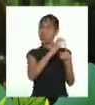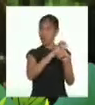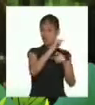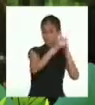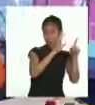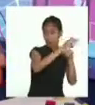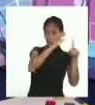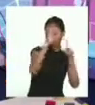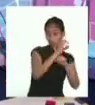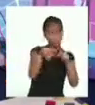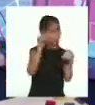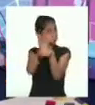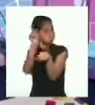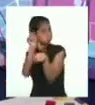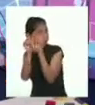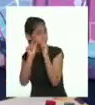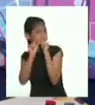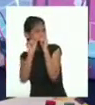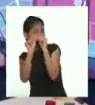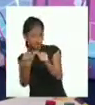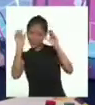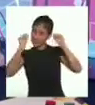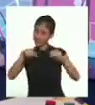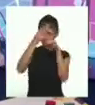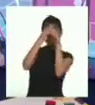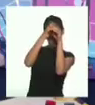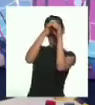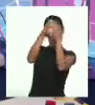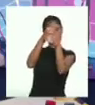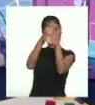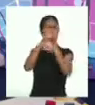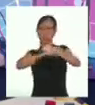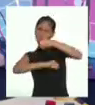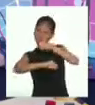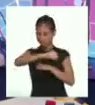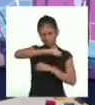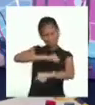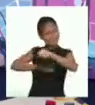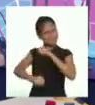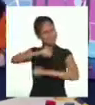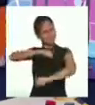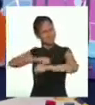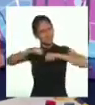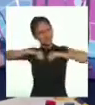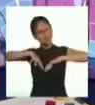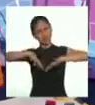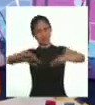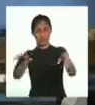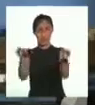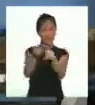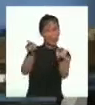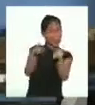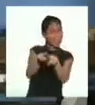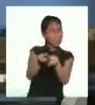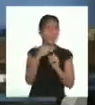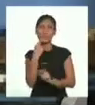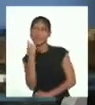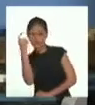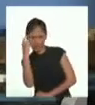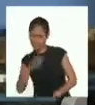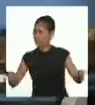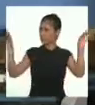la cultura. ¡Exacto! Y se trata de un conocimiento que ha pasado de generación en generación. También